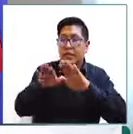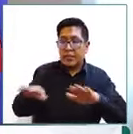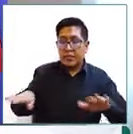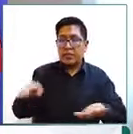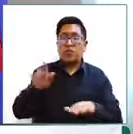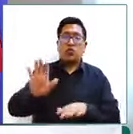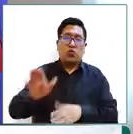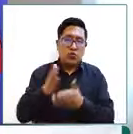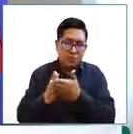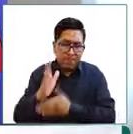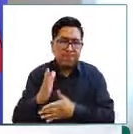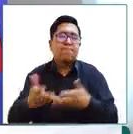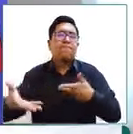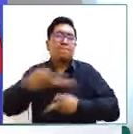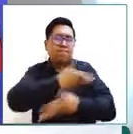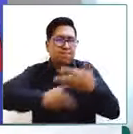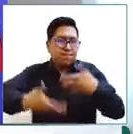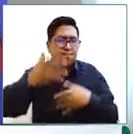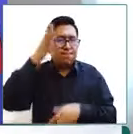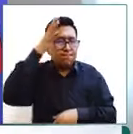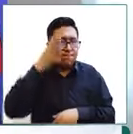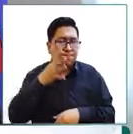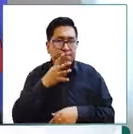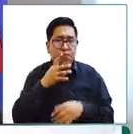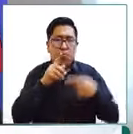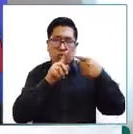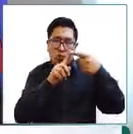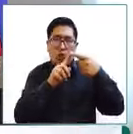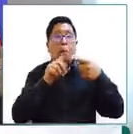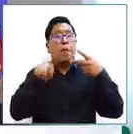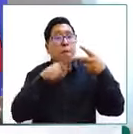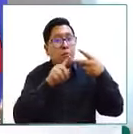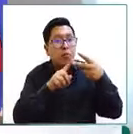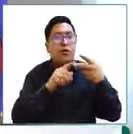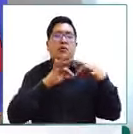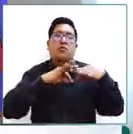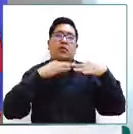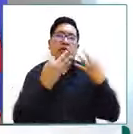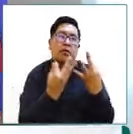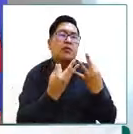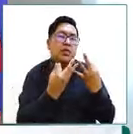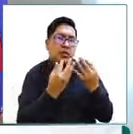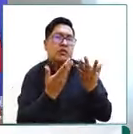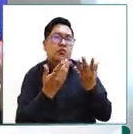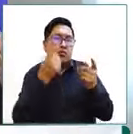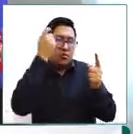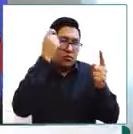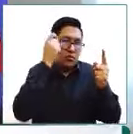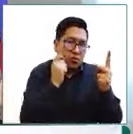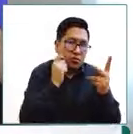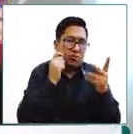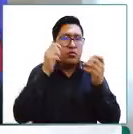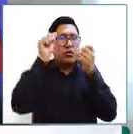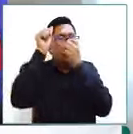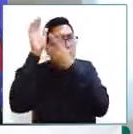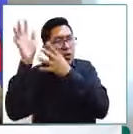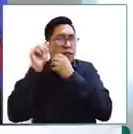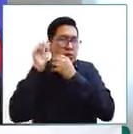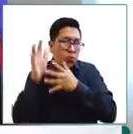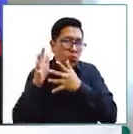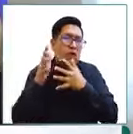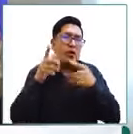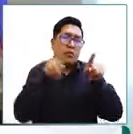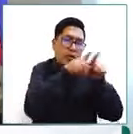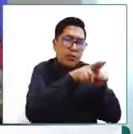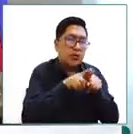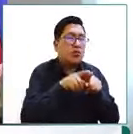contacto y relacionamiento con papá y con mamá, sino con el resto de la familia ampliada. Y hablaremos de los tíos, de los abuelos, lo que